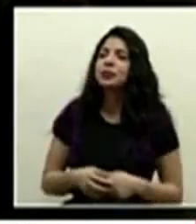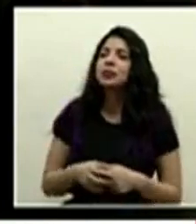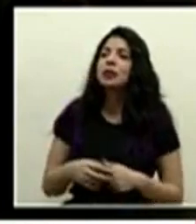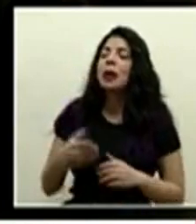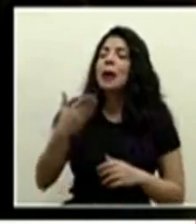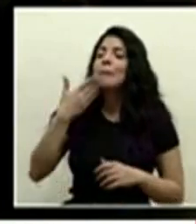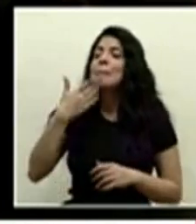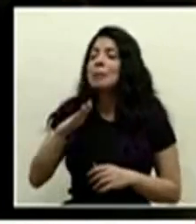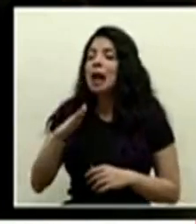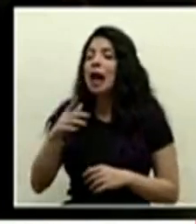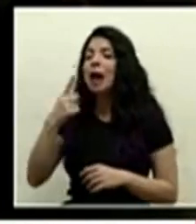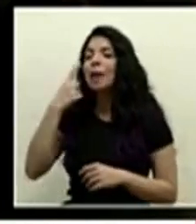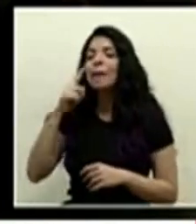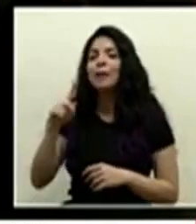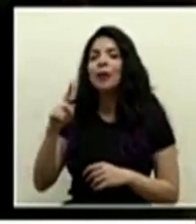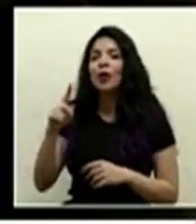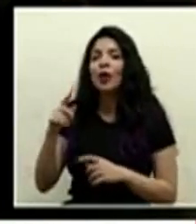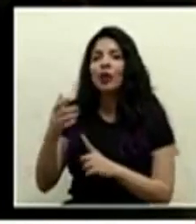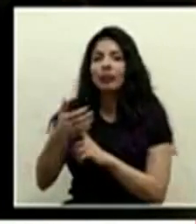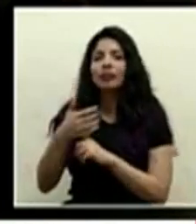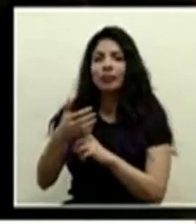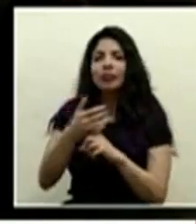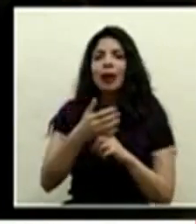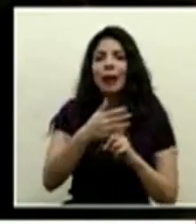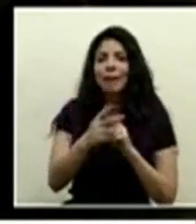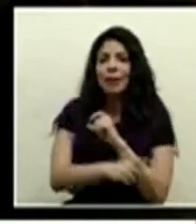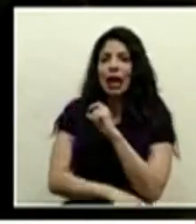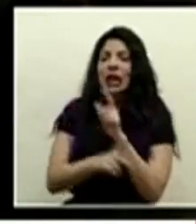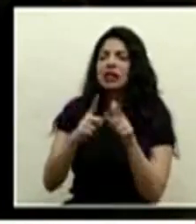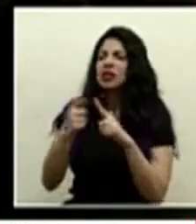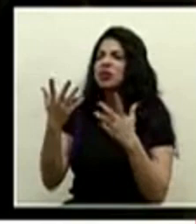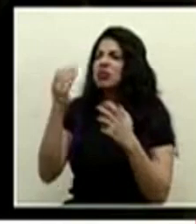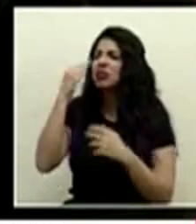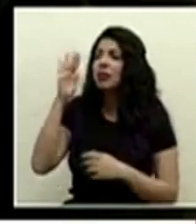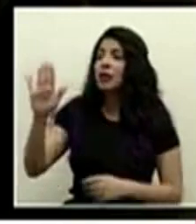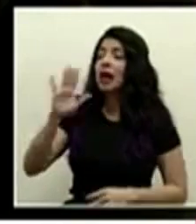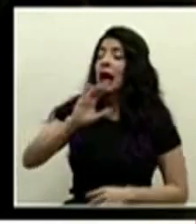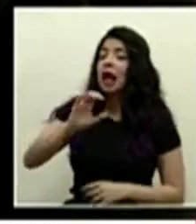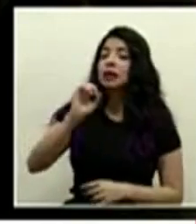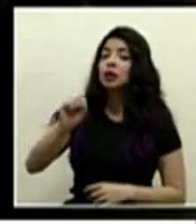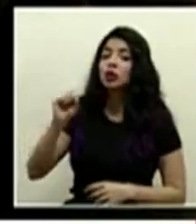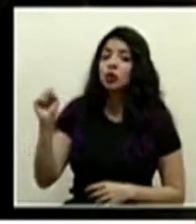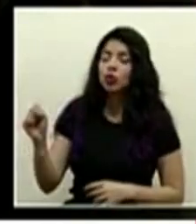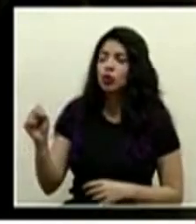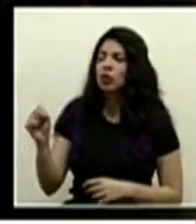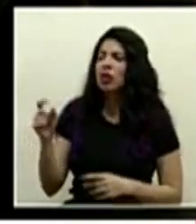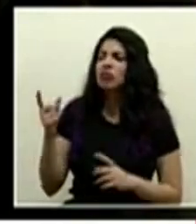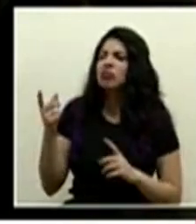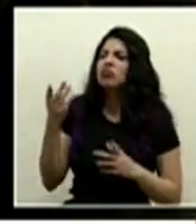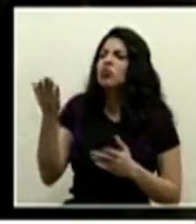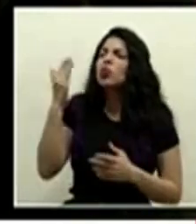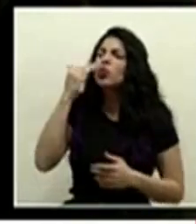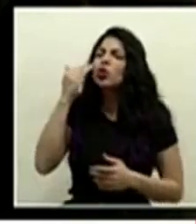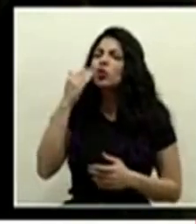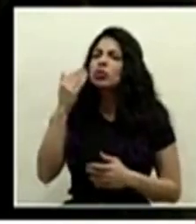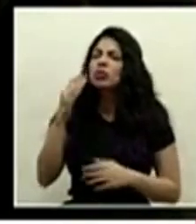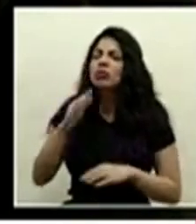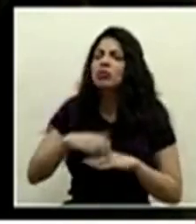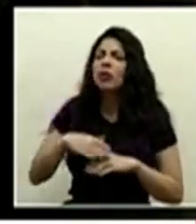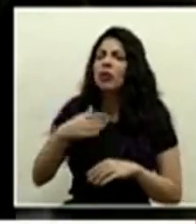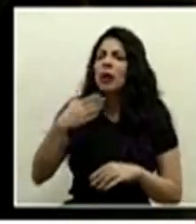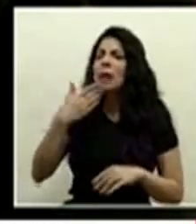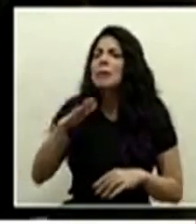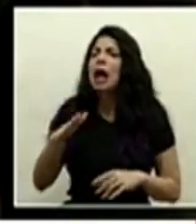males provocados por el confinamiento en el país yo quiero saber la Caja Constitucional de Seguro Social que conocimiento tiene de esos males